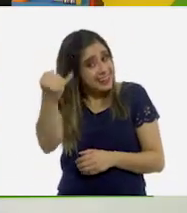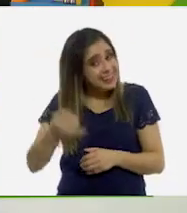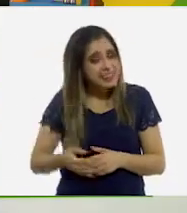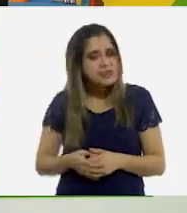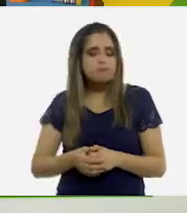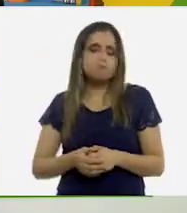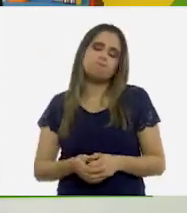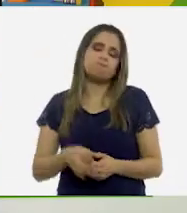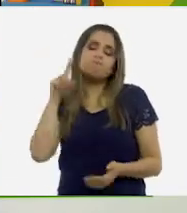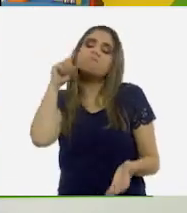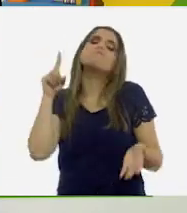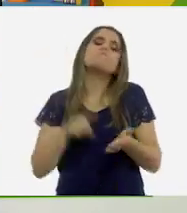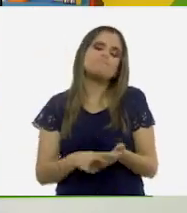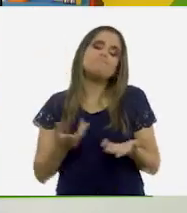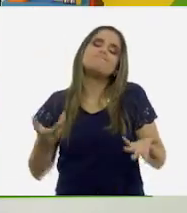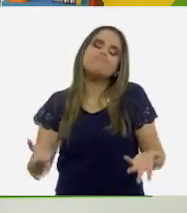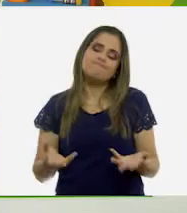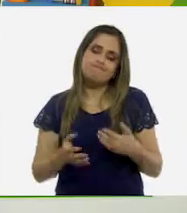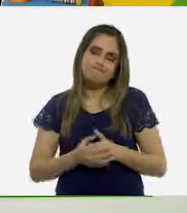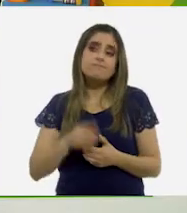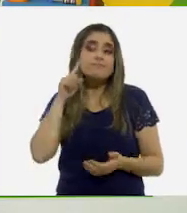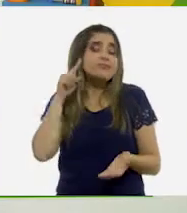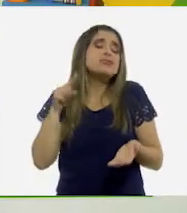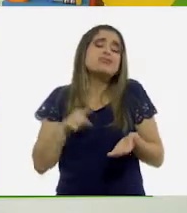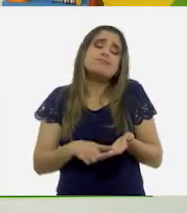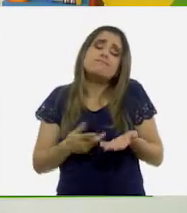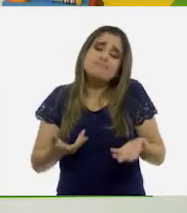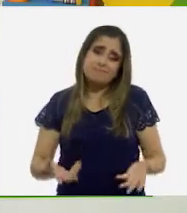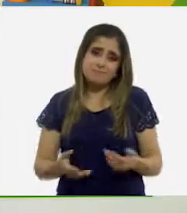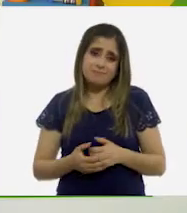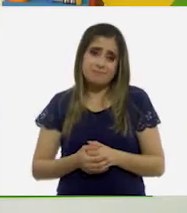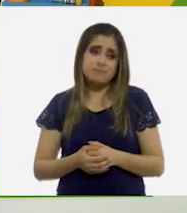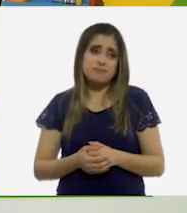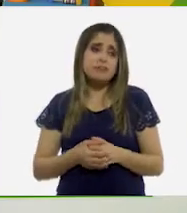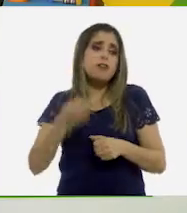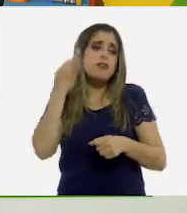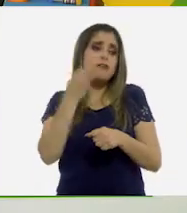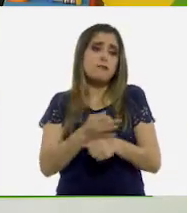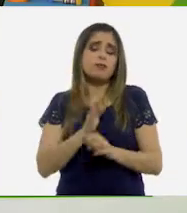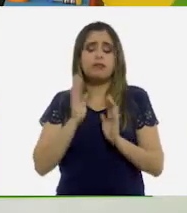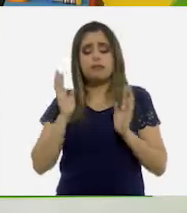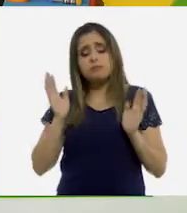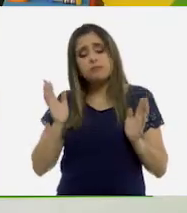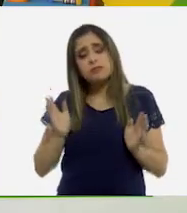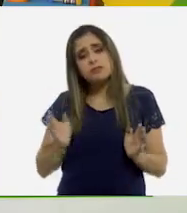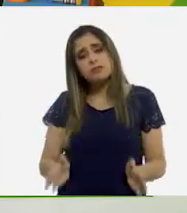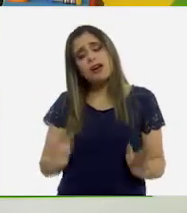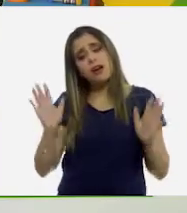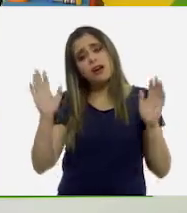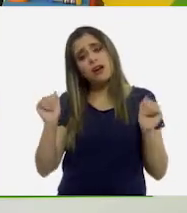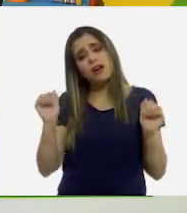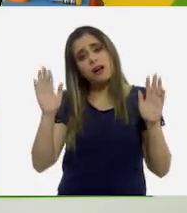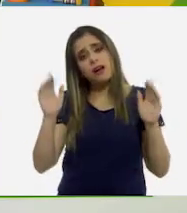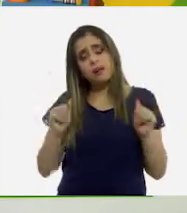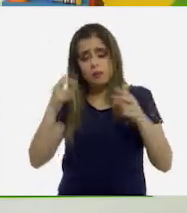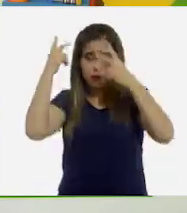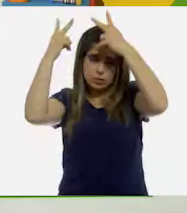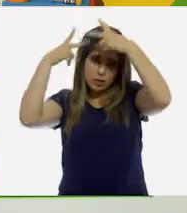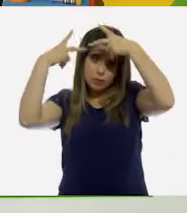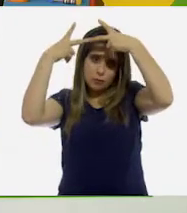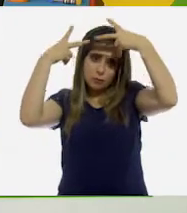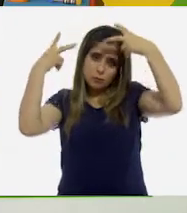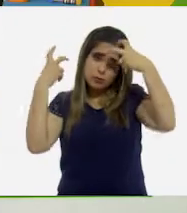creen? ¿Qué? ¿Qué creen? ¿Qué? ¿Qué ha llegado el triste momento de despedir a Rosita?